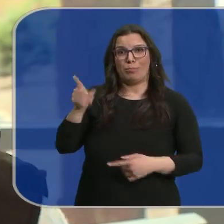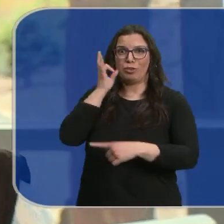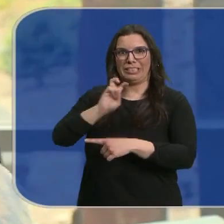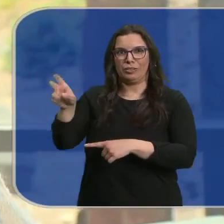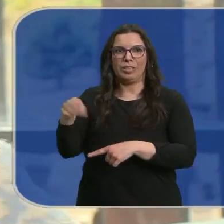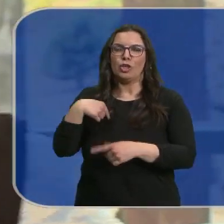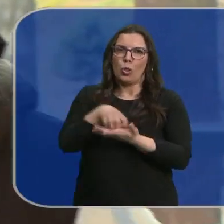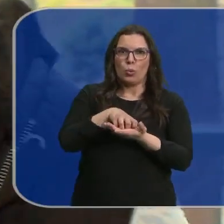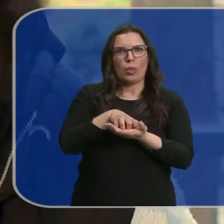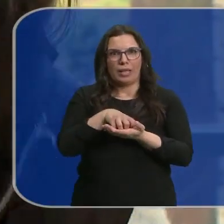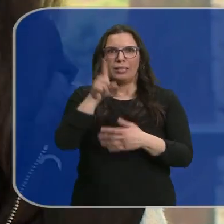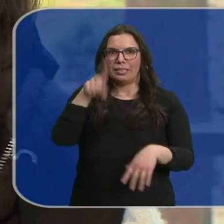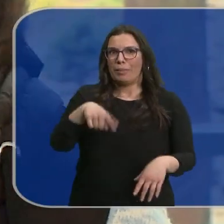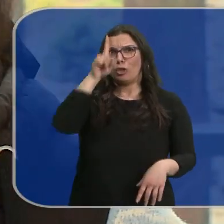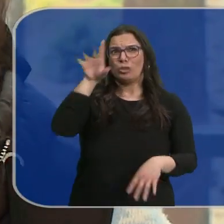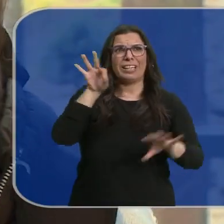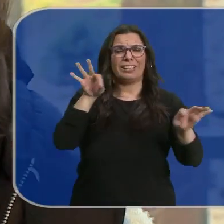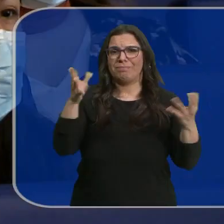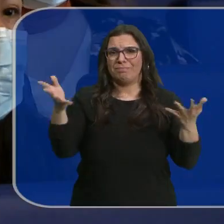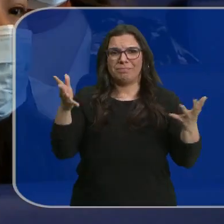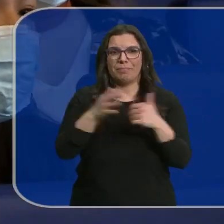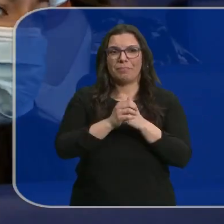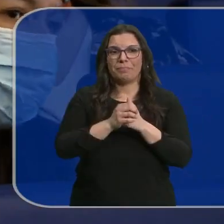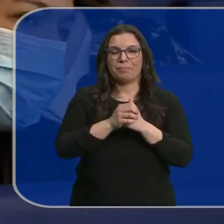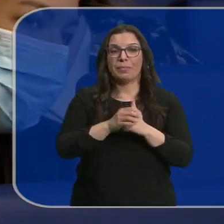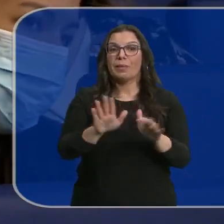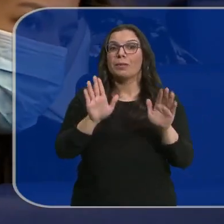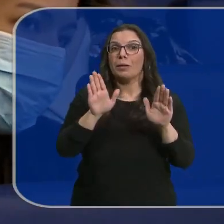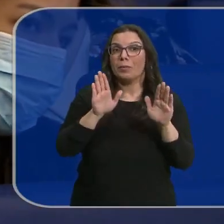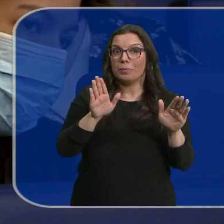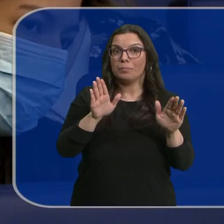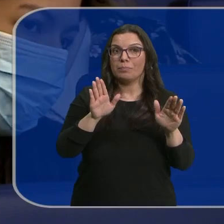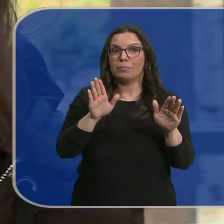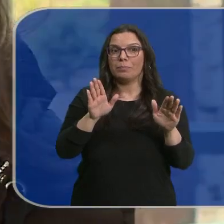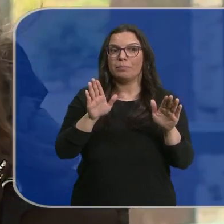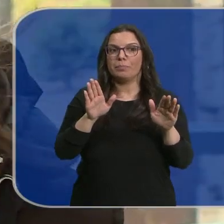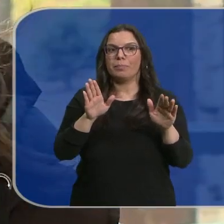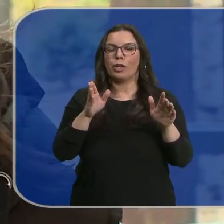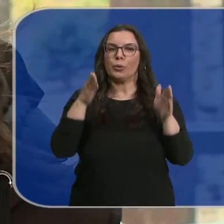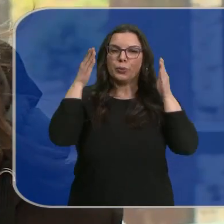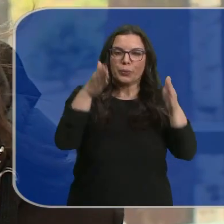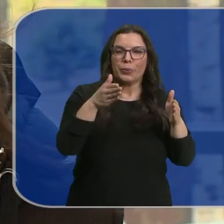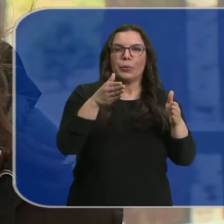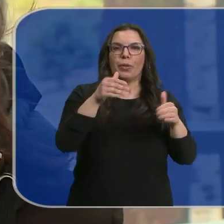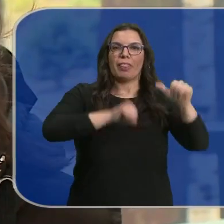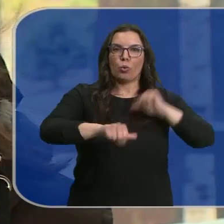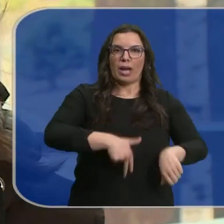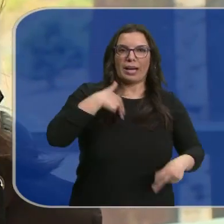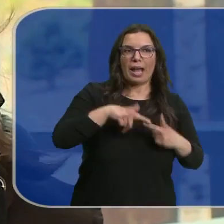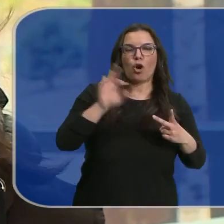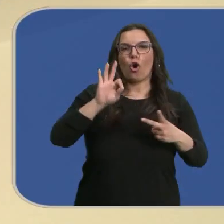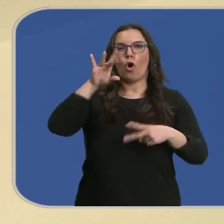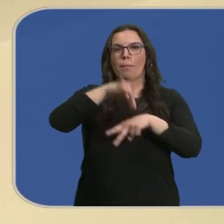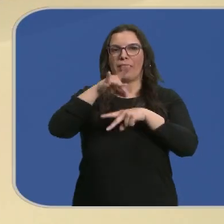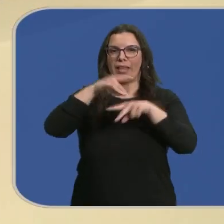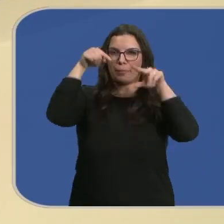Marta. Tengo mis dudas también, no sé muy bien cuál elegí todavía. Pero eso sí, reduce el abanico. Entre cirugía general o medicina